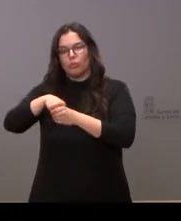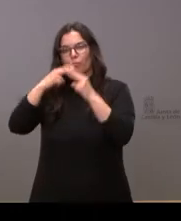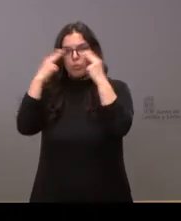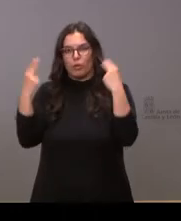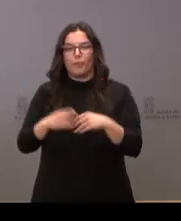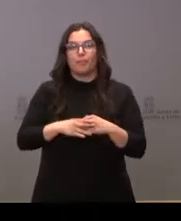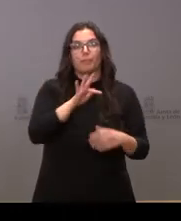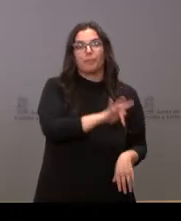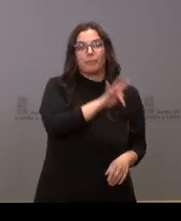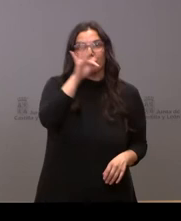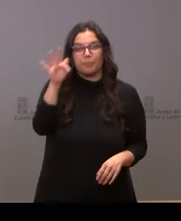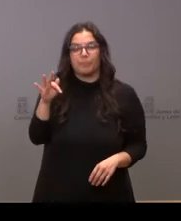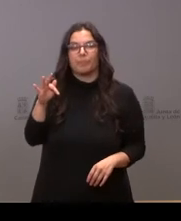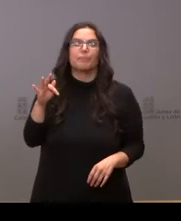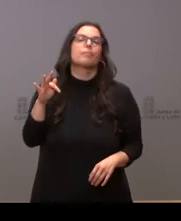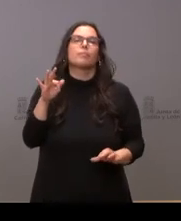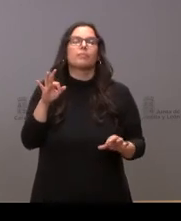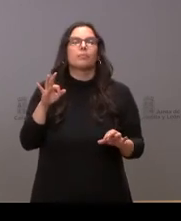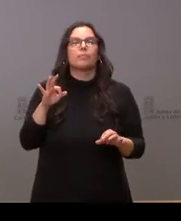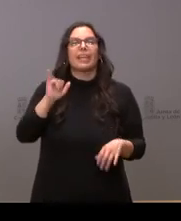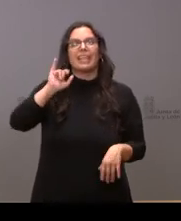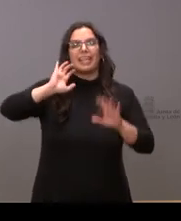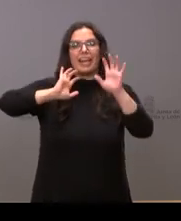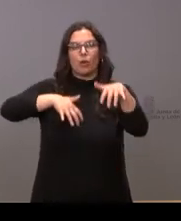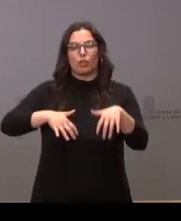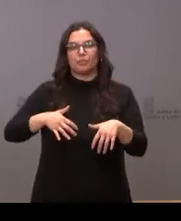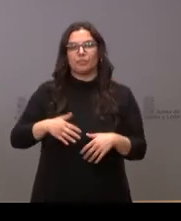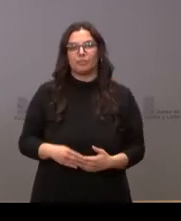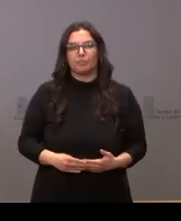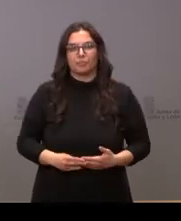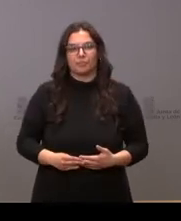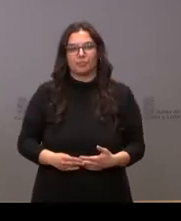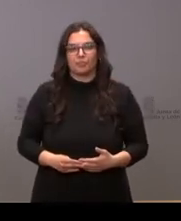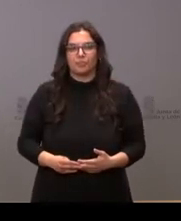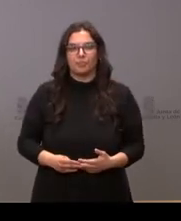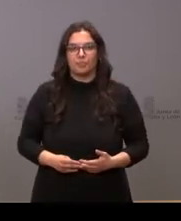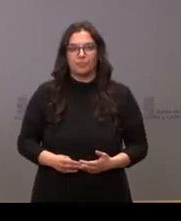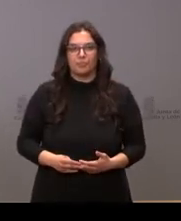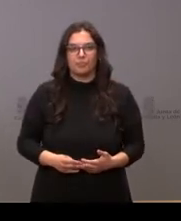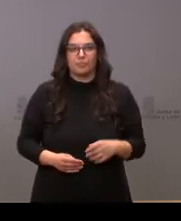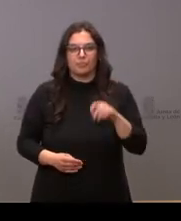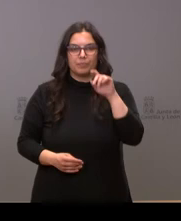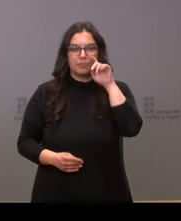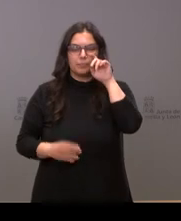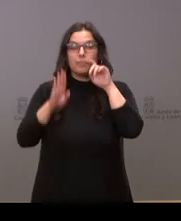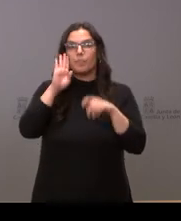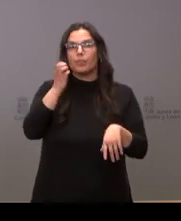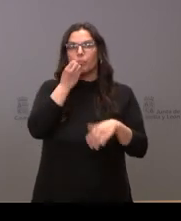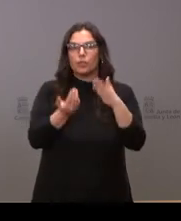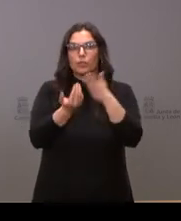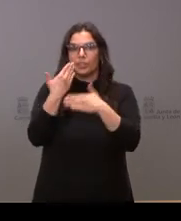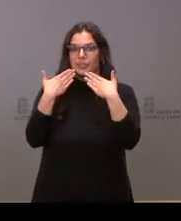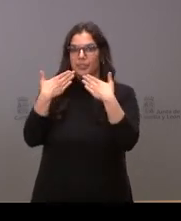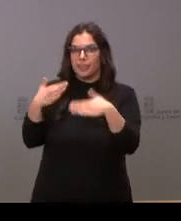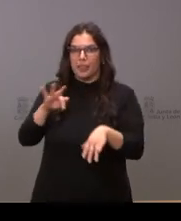Continuamos ahora con Carlos Domínguez de Ileón Adelante, Carlos Hola, muy buenos días y gracias